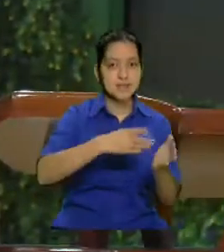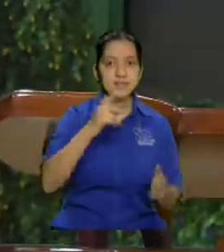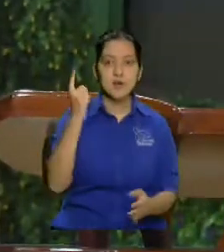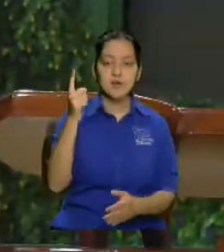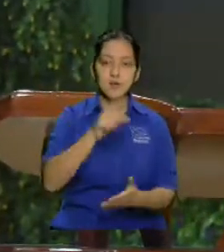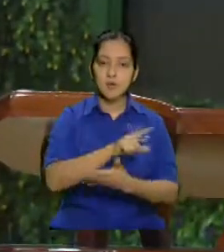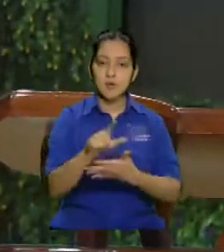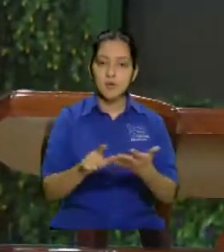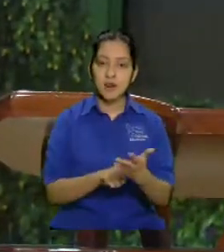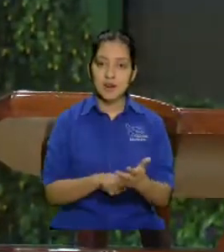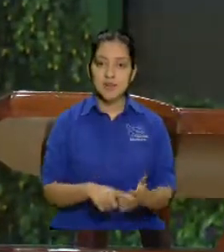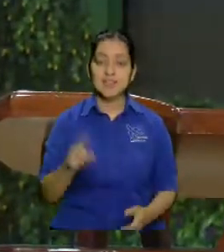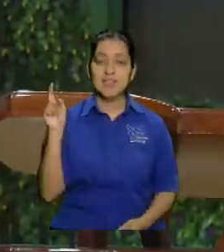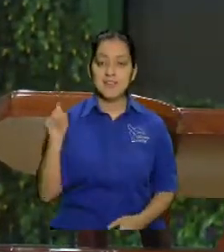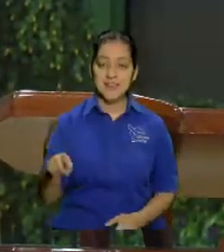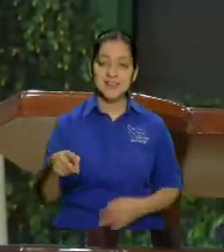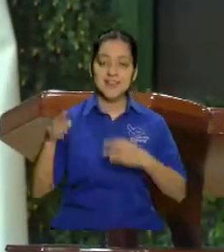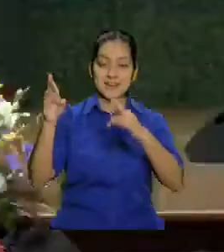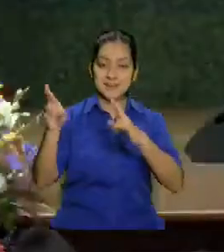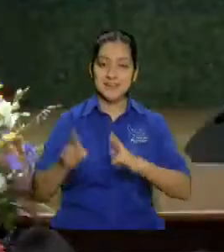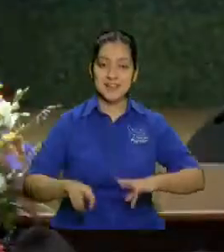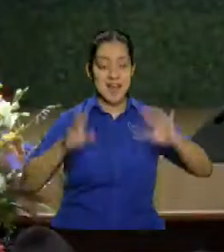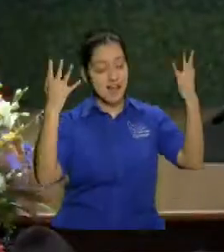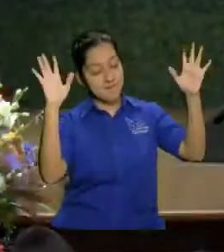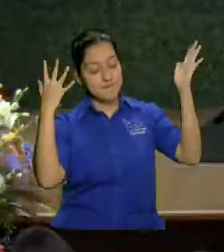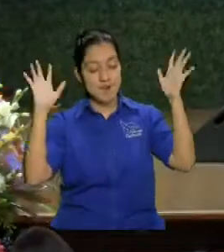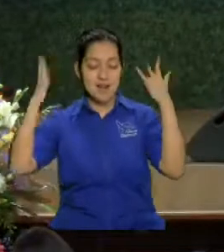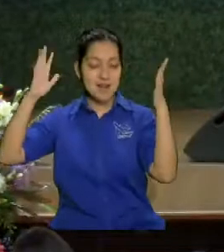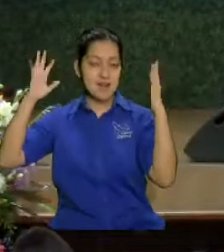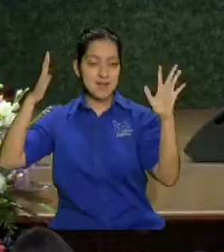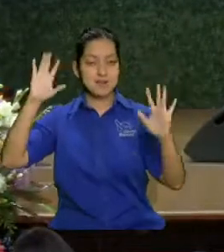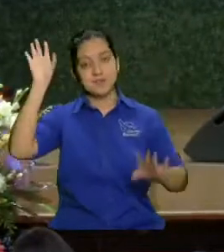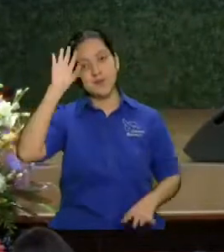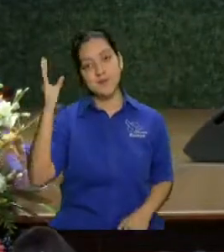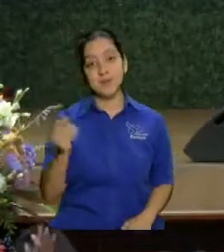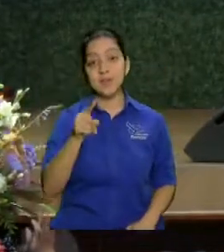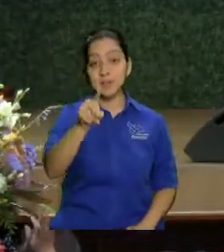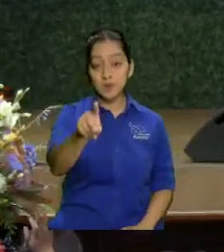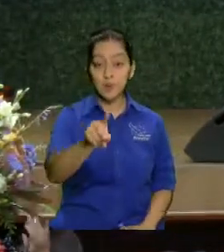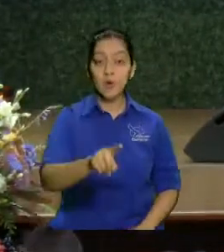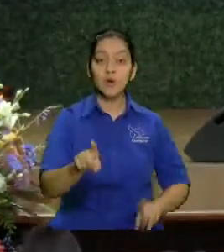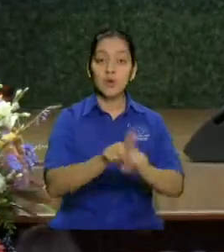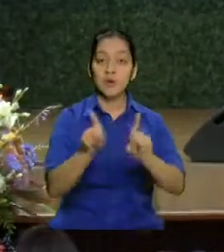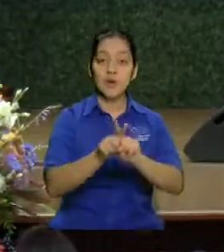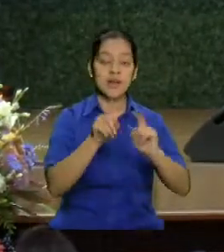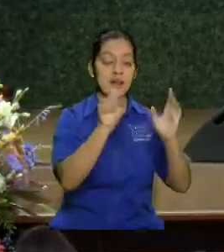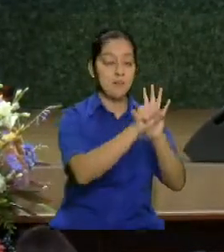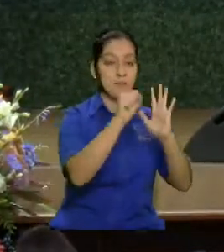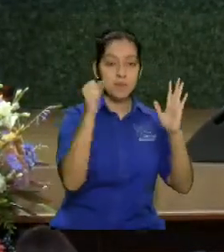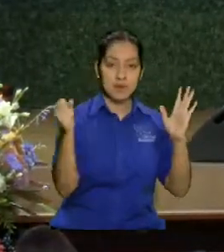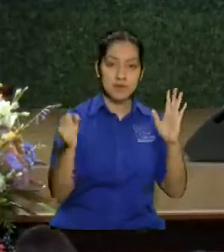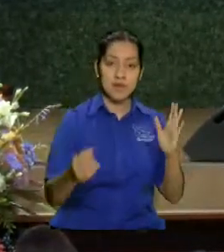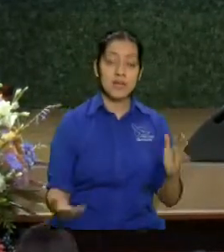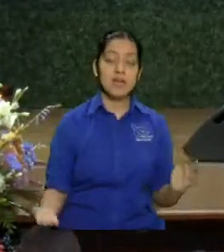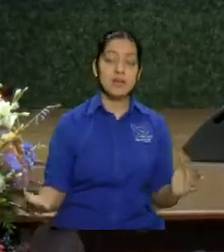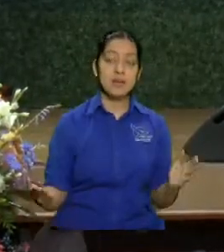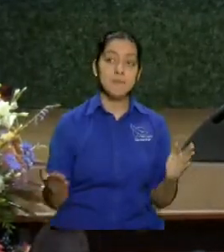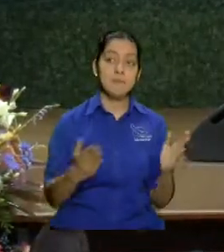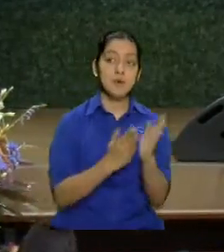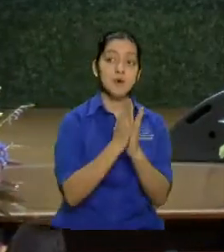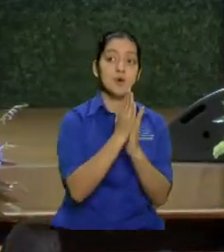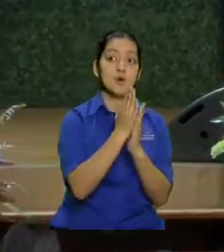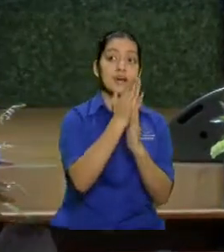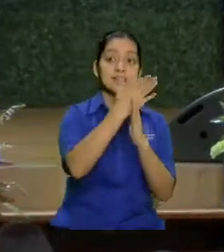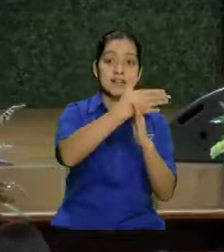con aplausos te deberían de recibir a donde llegues porque tú eres una puerta y por medio y por medio tuyo